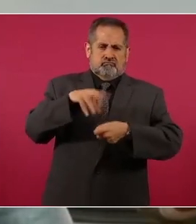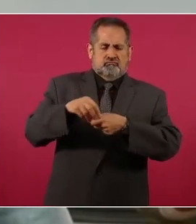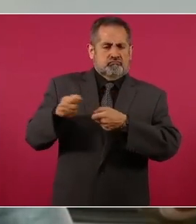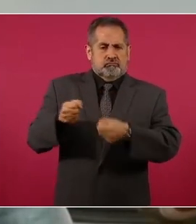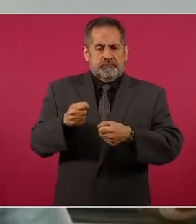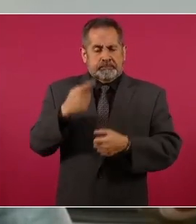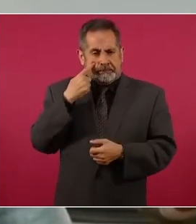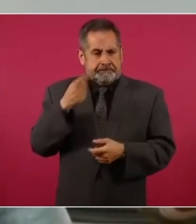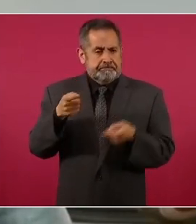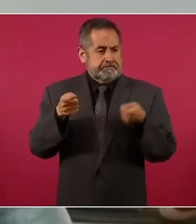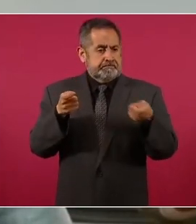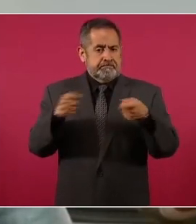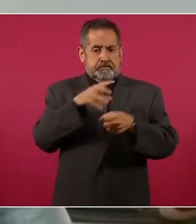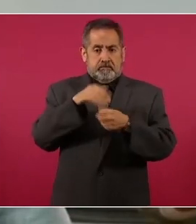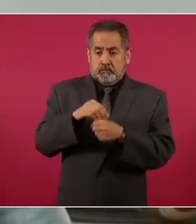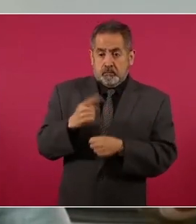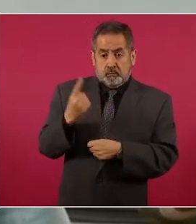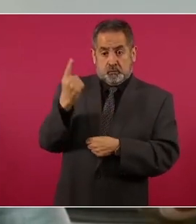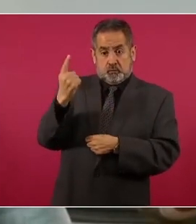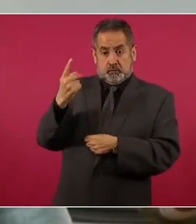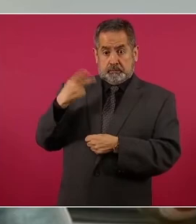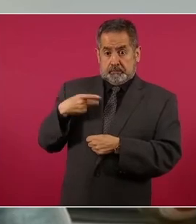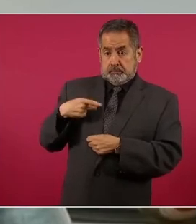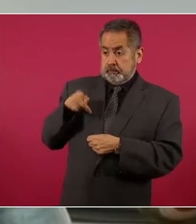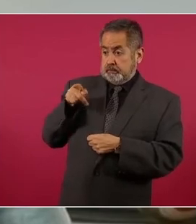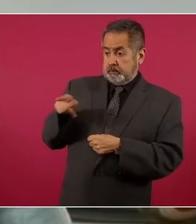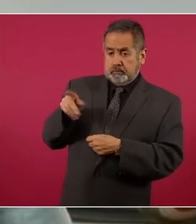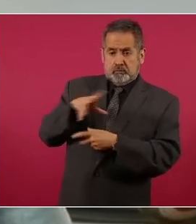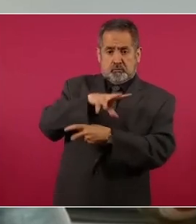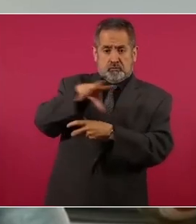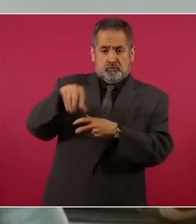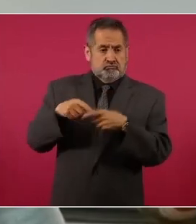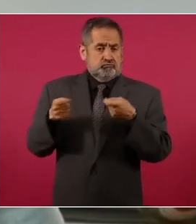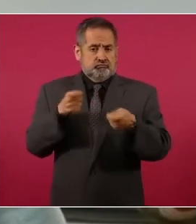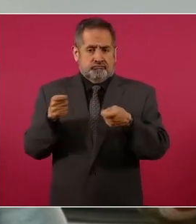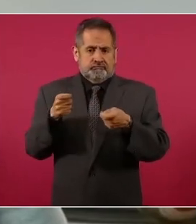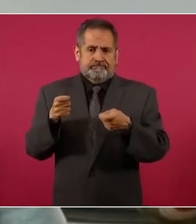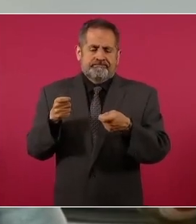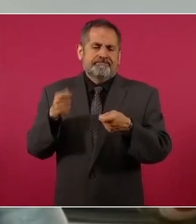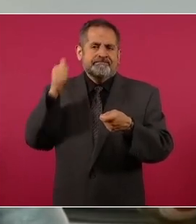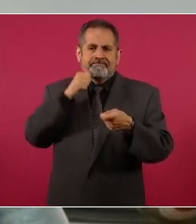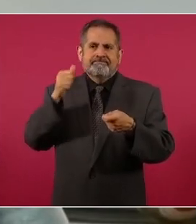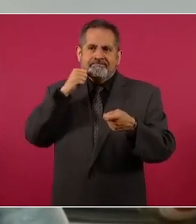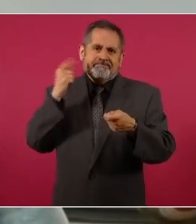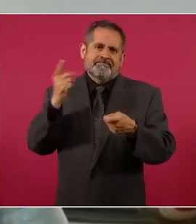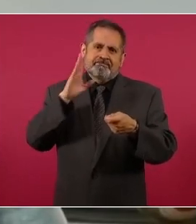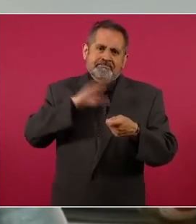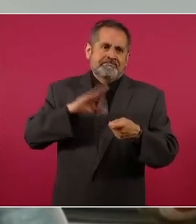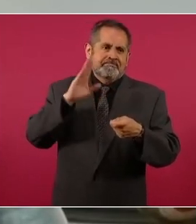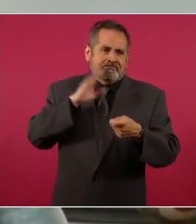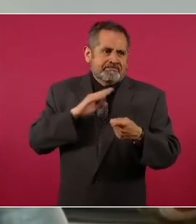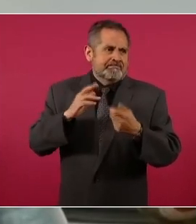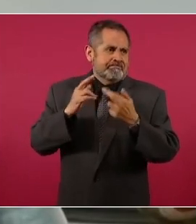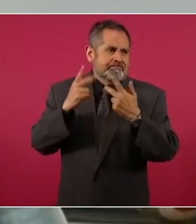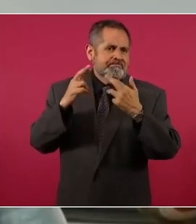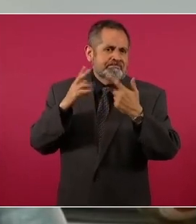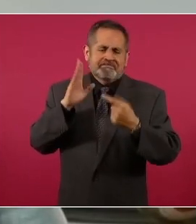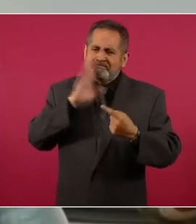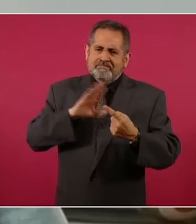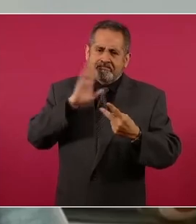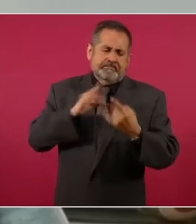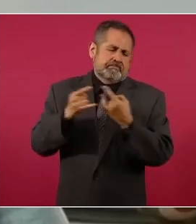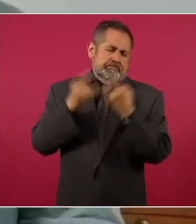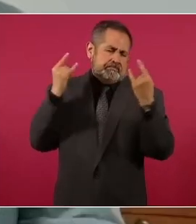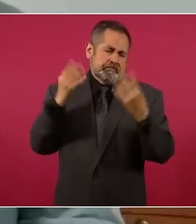El poder absoluto en manos de una persona ha dejado una estela de destrucción a lo largo de la historia. Los ejemplos